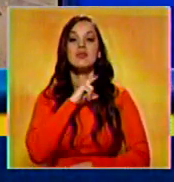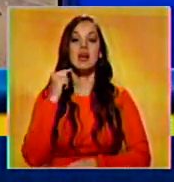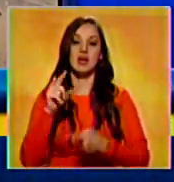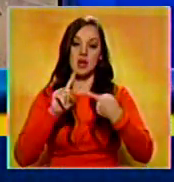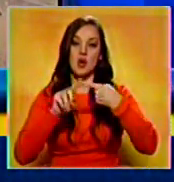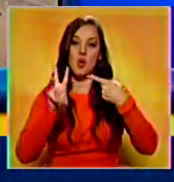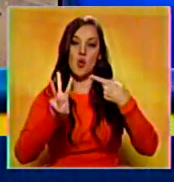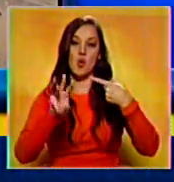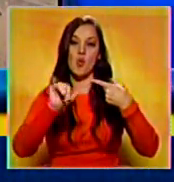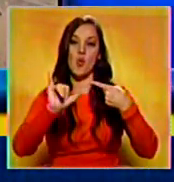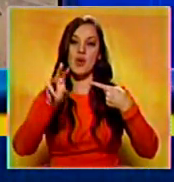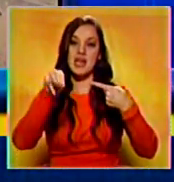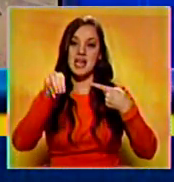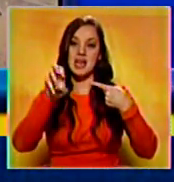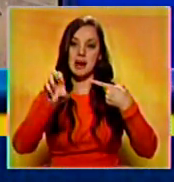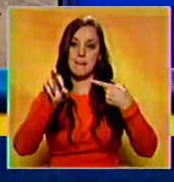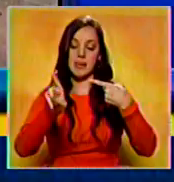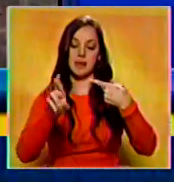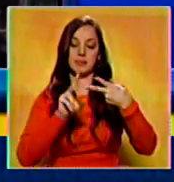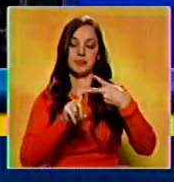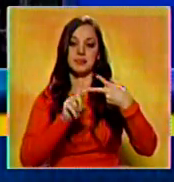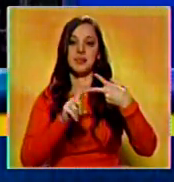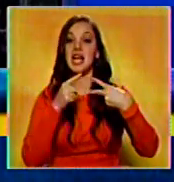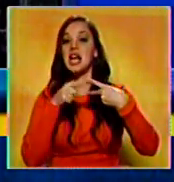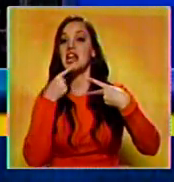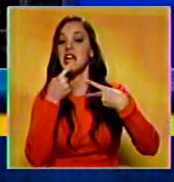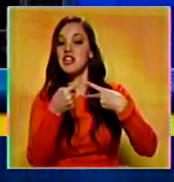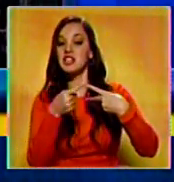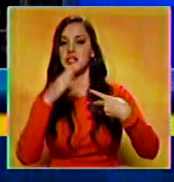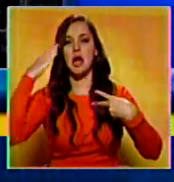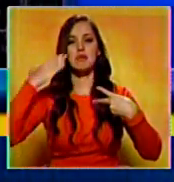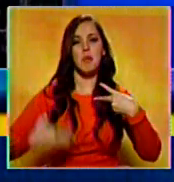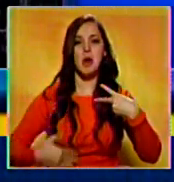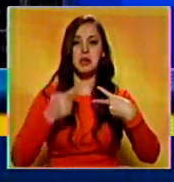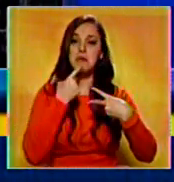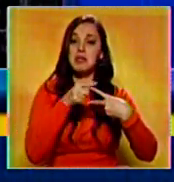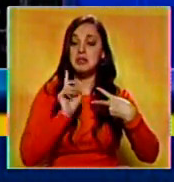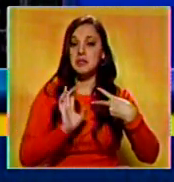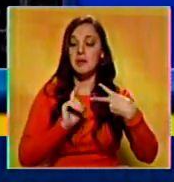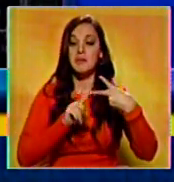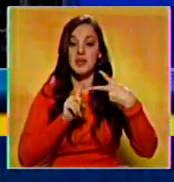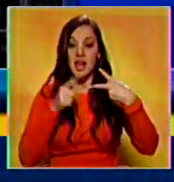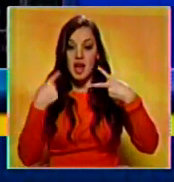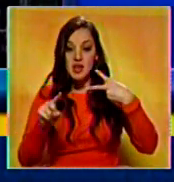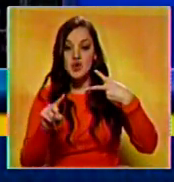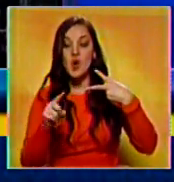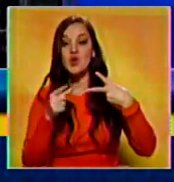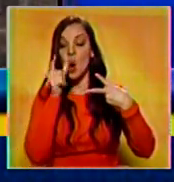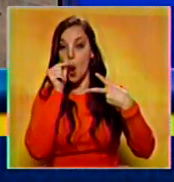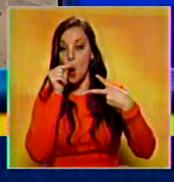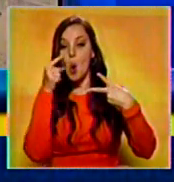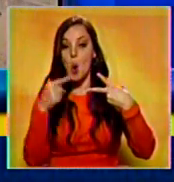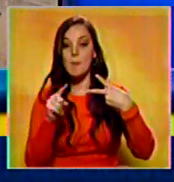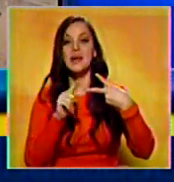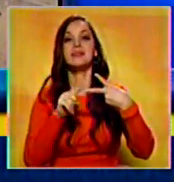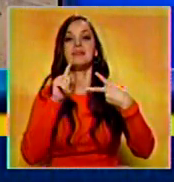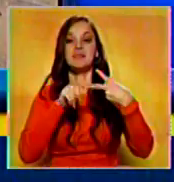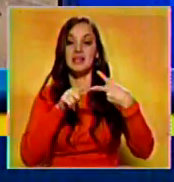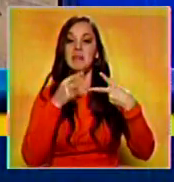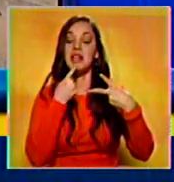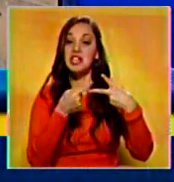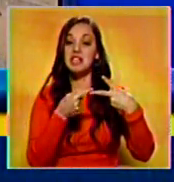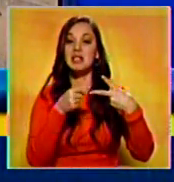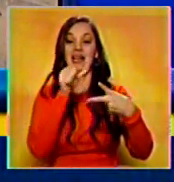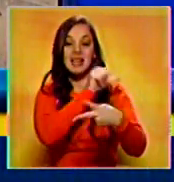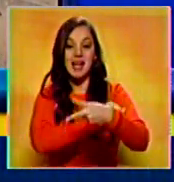Wilmer Argenis López Maldonado, apodado El Guardia, y su mano derecha Alberto José Macías Hunda. También se conoció